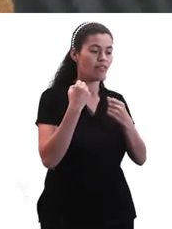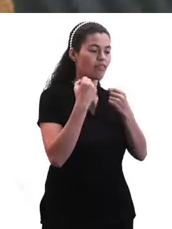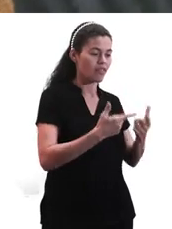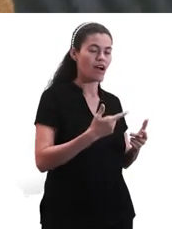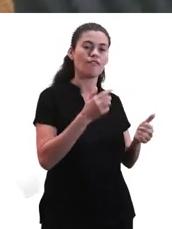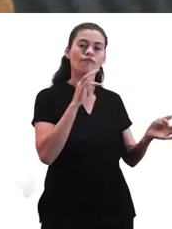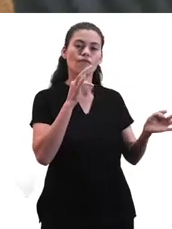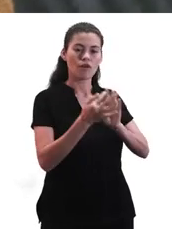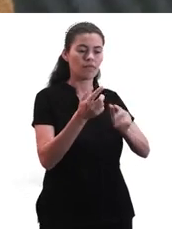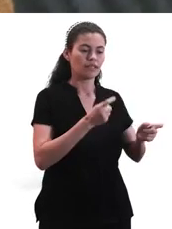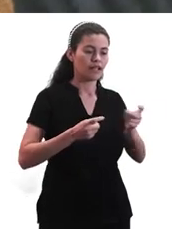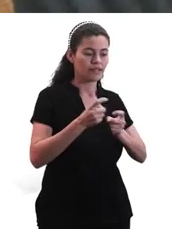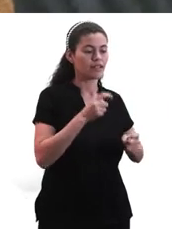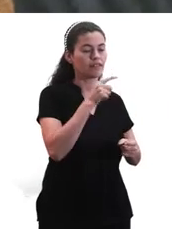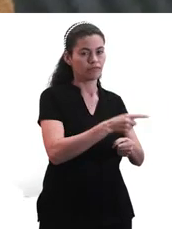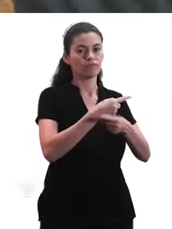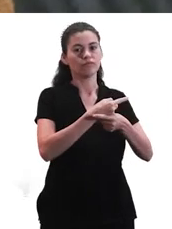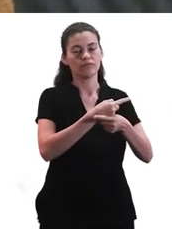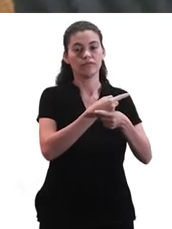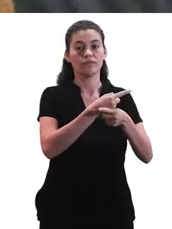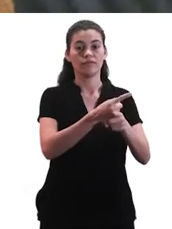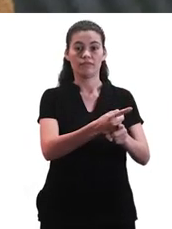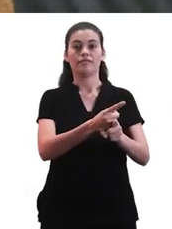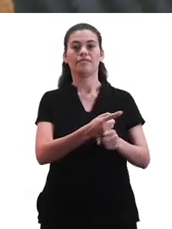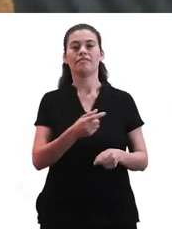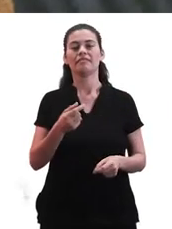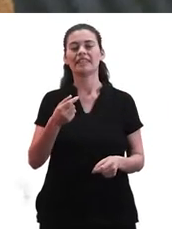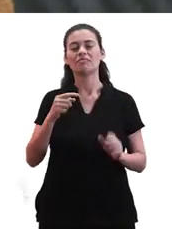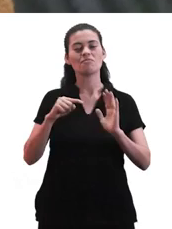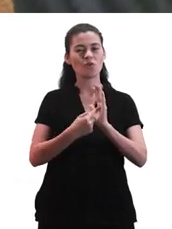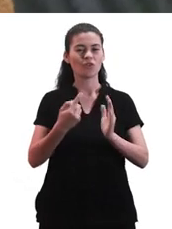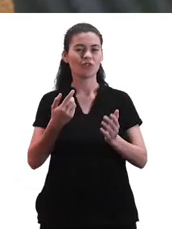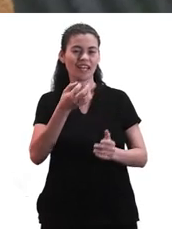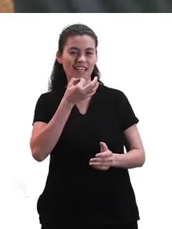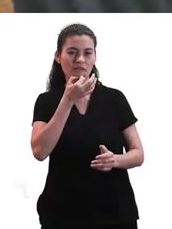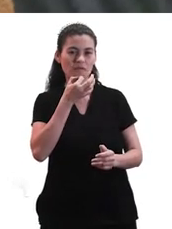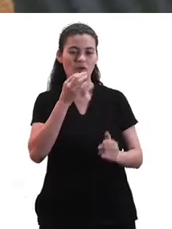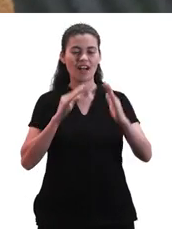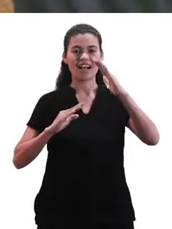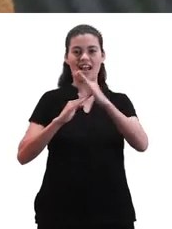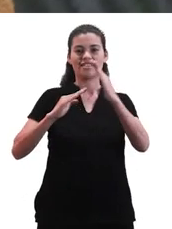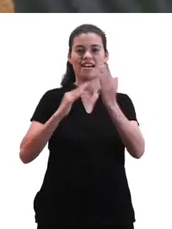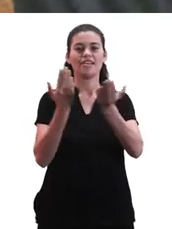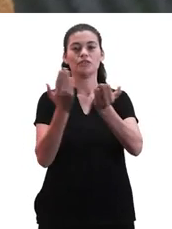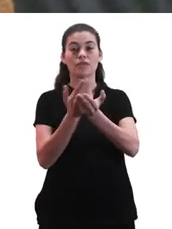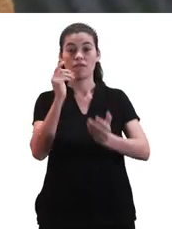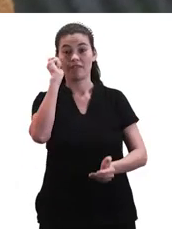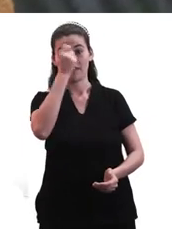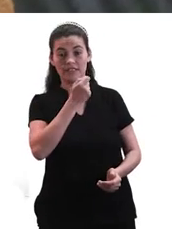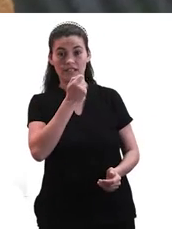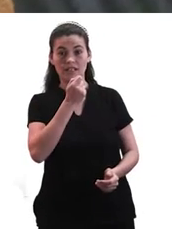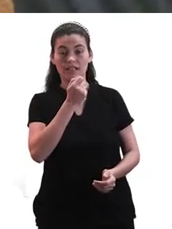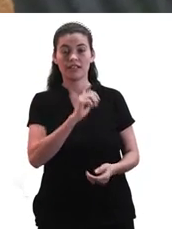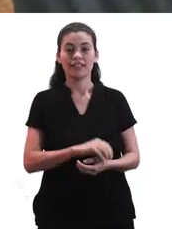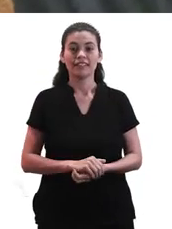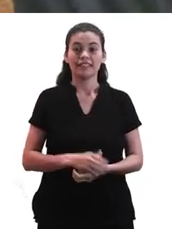pueda elegir lo que quiera elegir. Esto pasa, se ve así como más claro y más fuerte en la elección de carrera, ¿verdad? Exacto. En nuestra generación, en